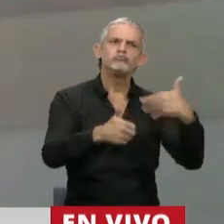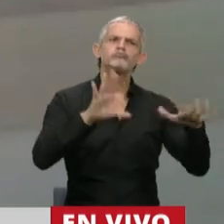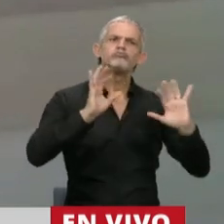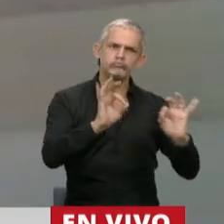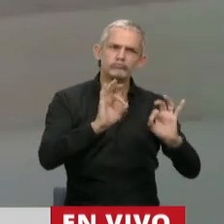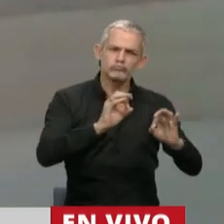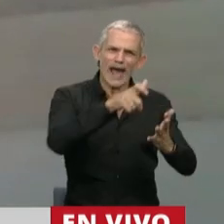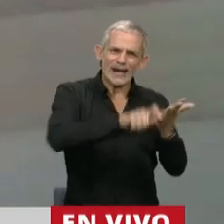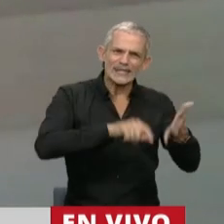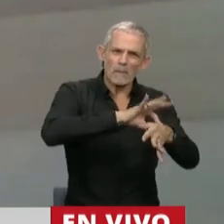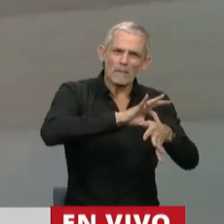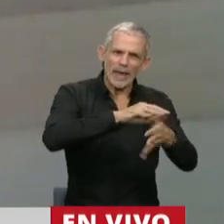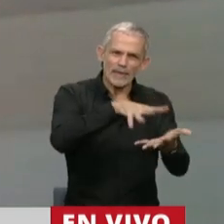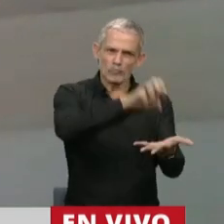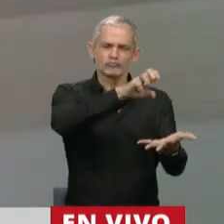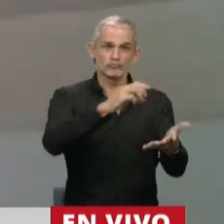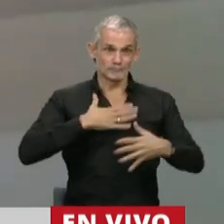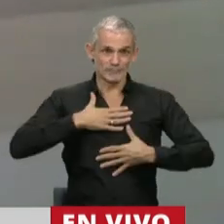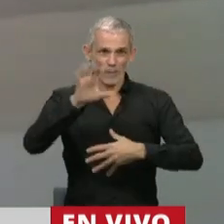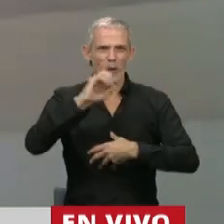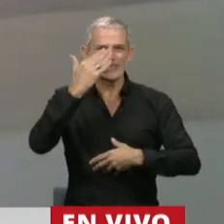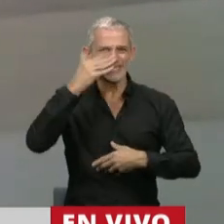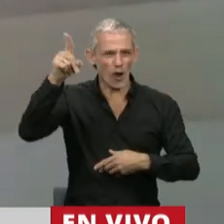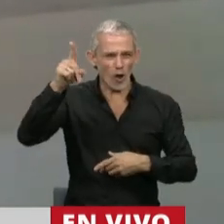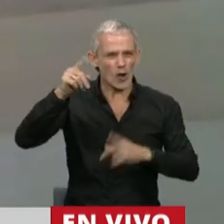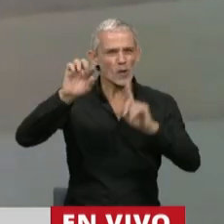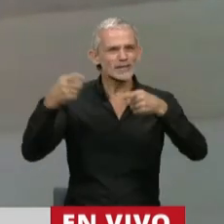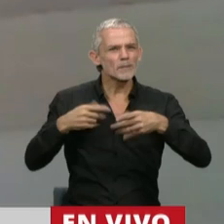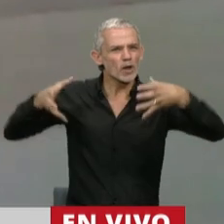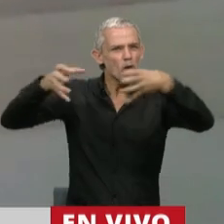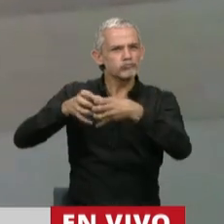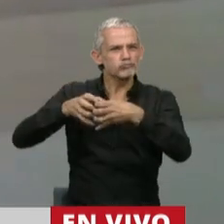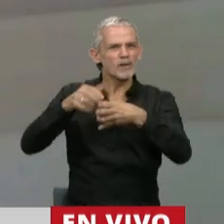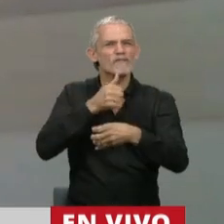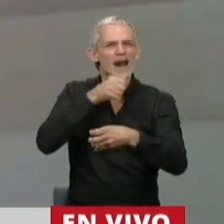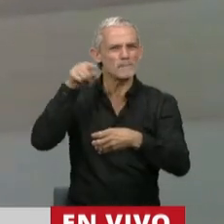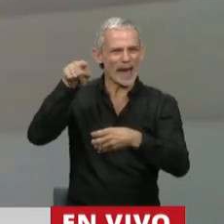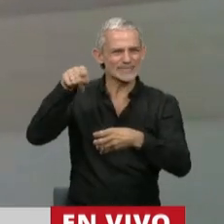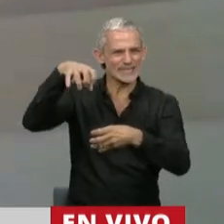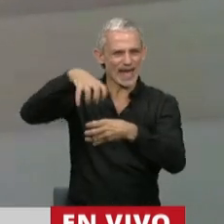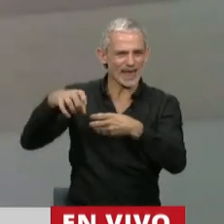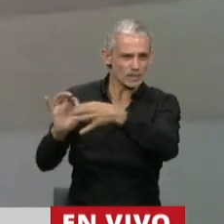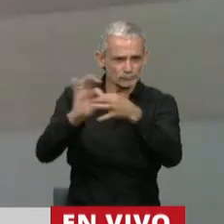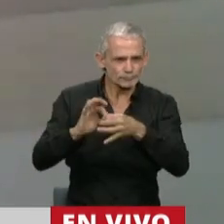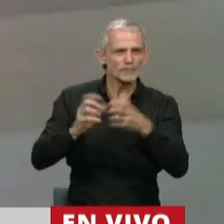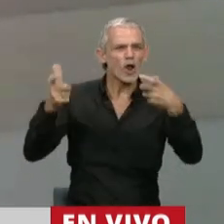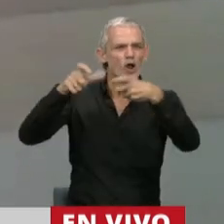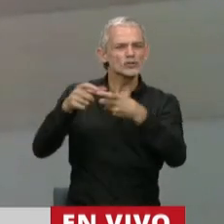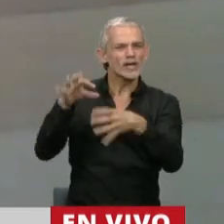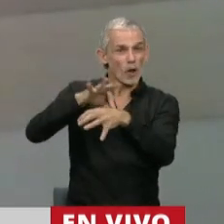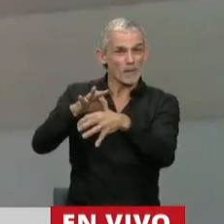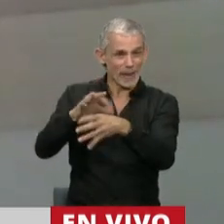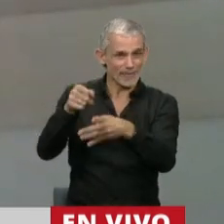médica electrónica. También en mi provincia, en la provincia de Córdoba, el Colegio de Farmacéuticos de la provincia de Córdoba, el Consejo de Médicos,